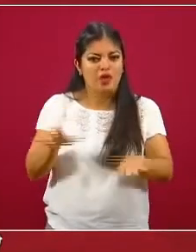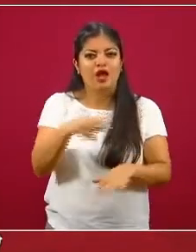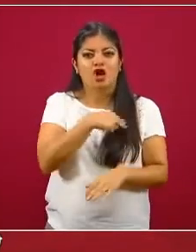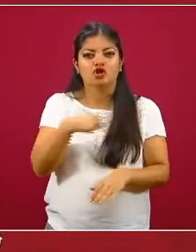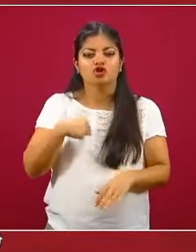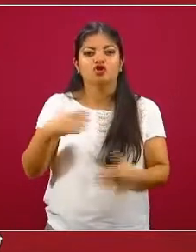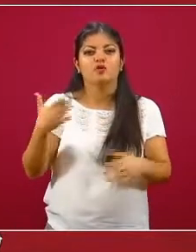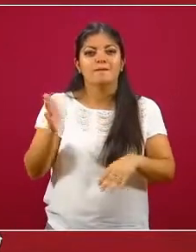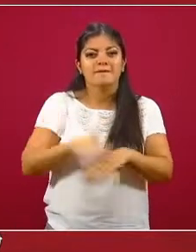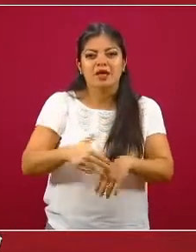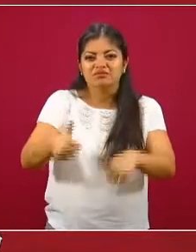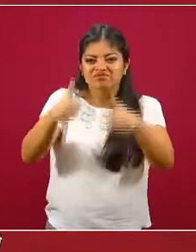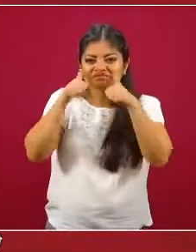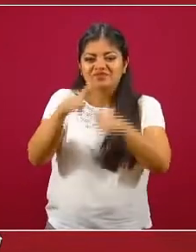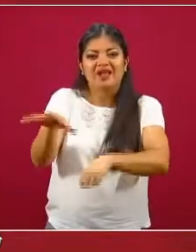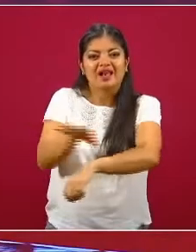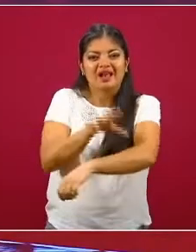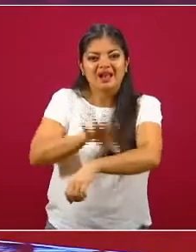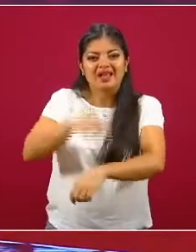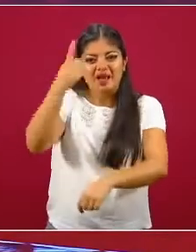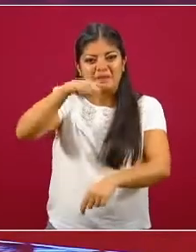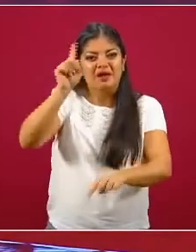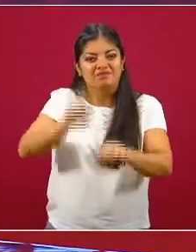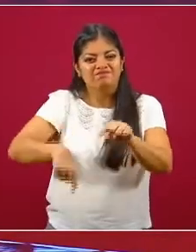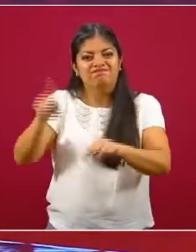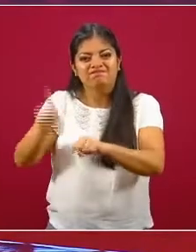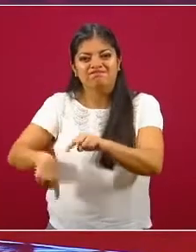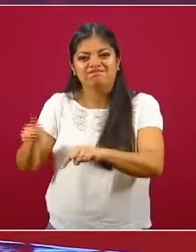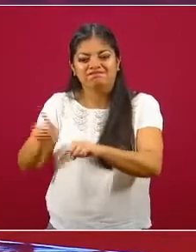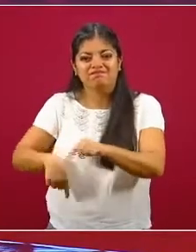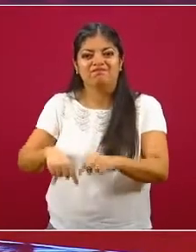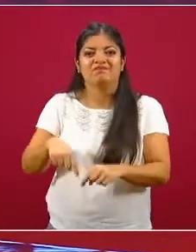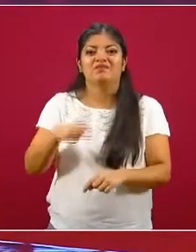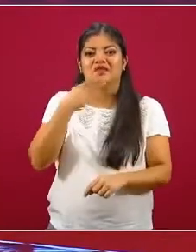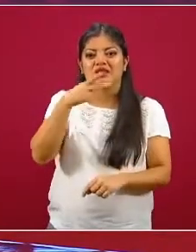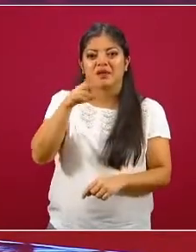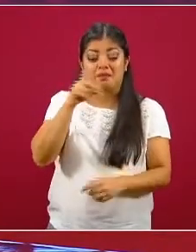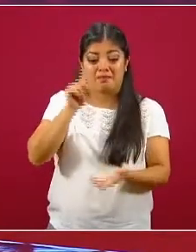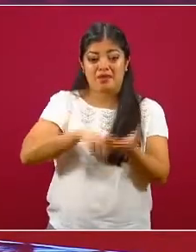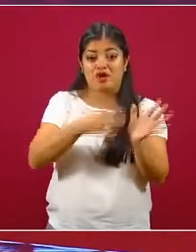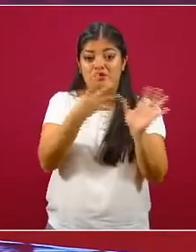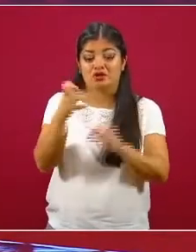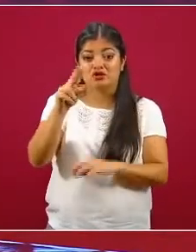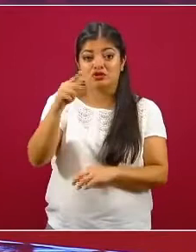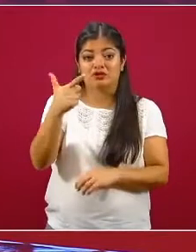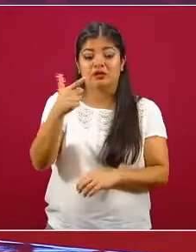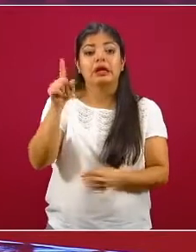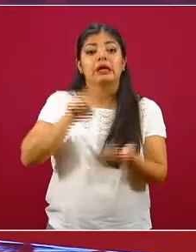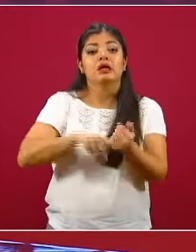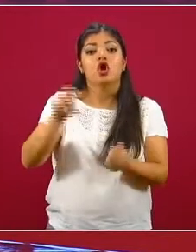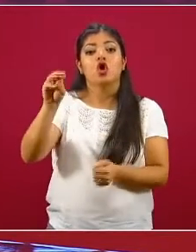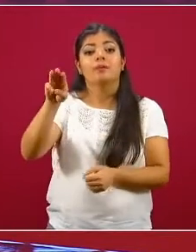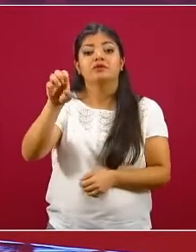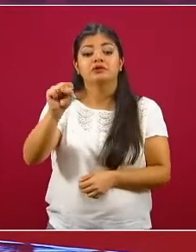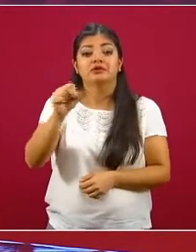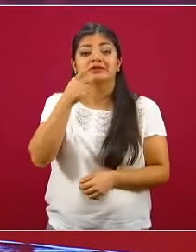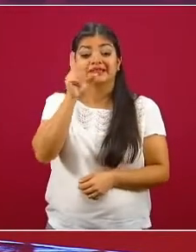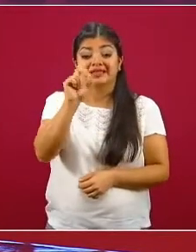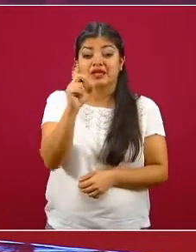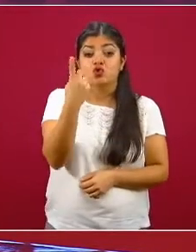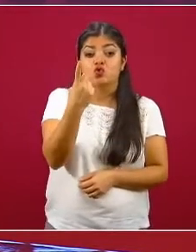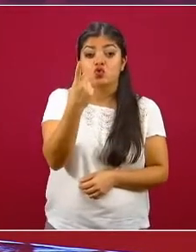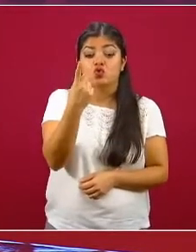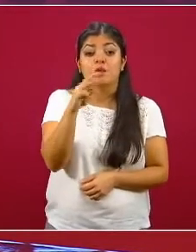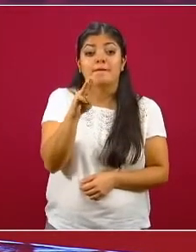con más energía para combatir el tabaquismo desde 1987, cuando la OMS definió el 31 de mayo